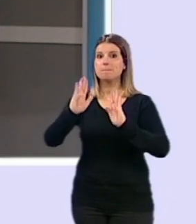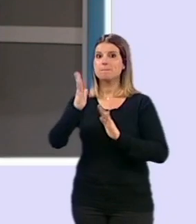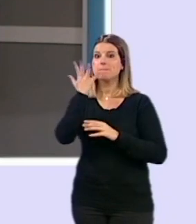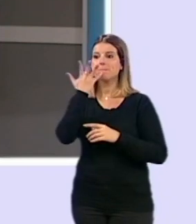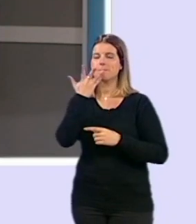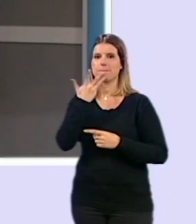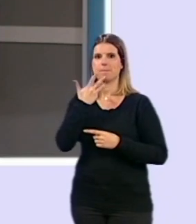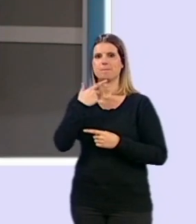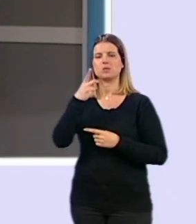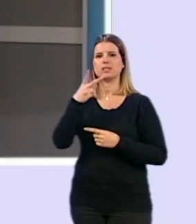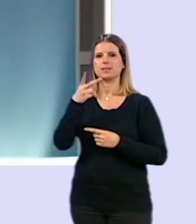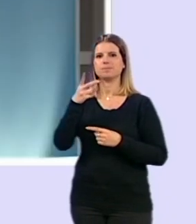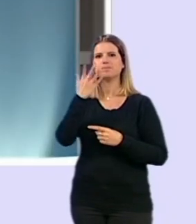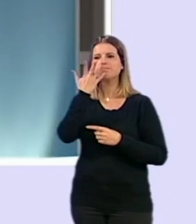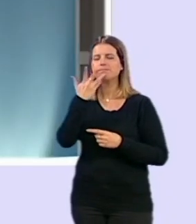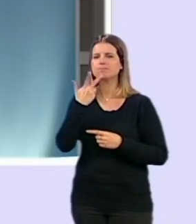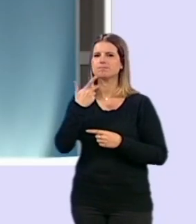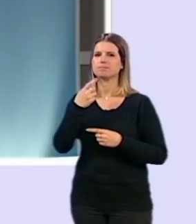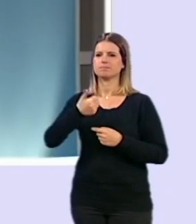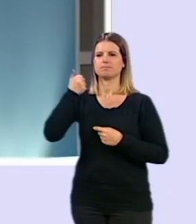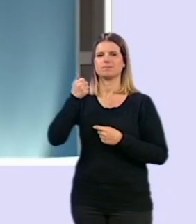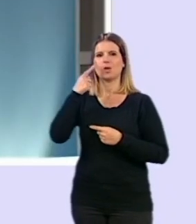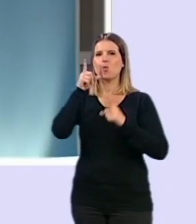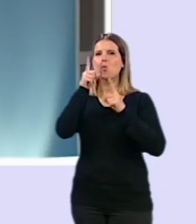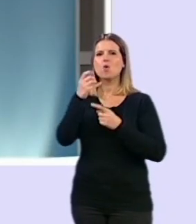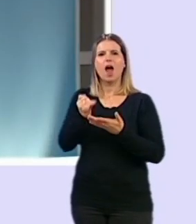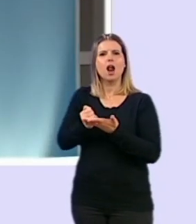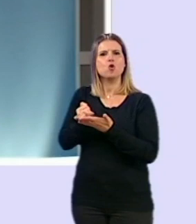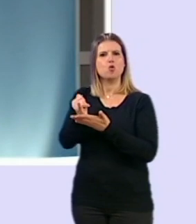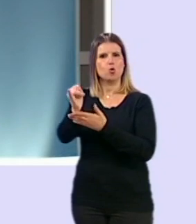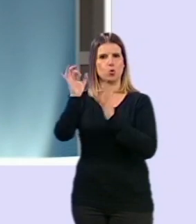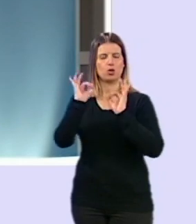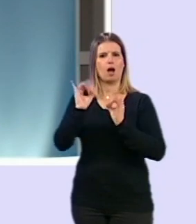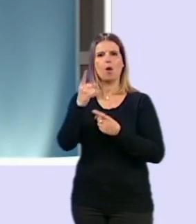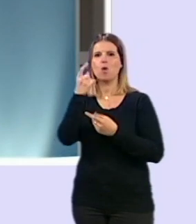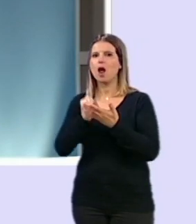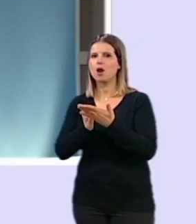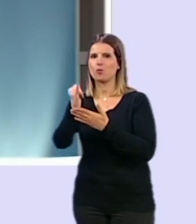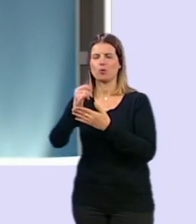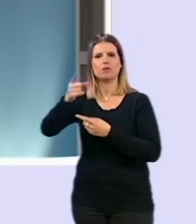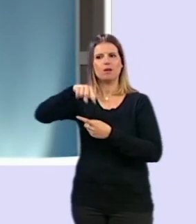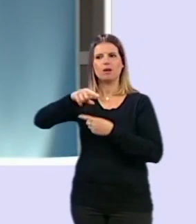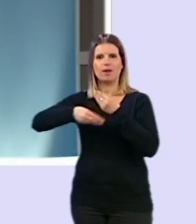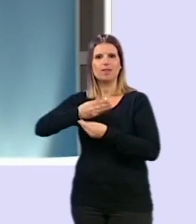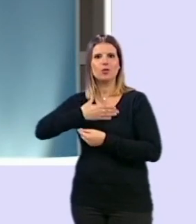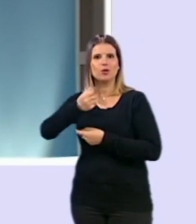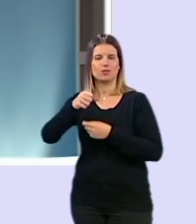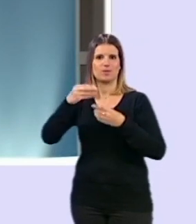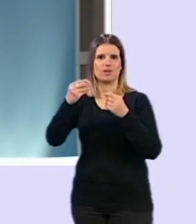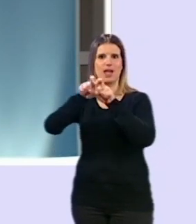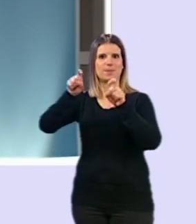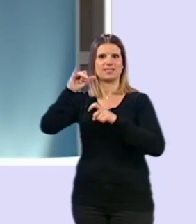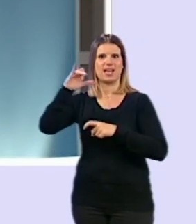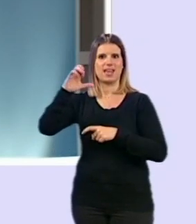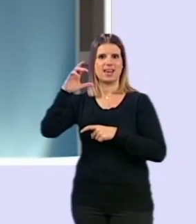que hablásemos de una ruta muy concreta que están haciendo desde el Ayuntamiento, desde Inagra, para la